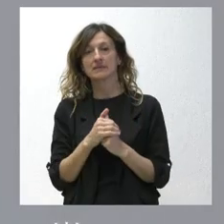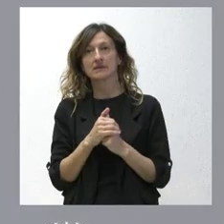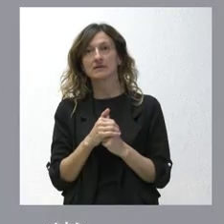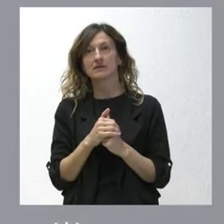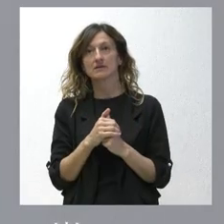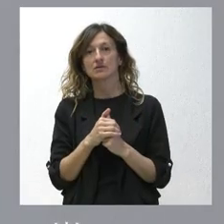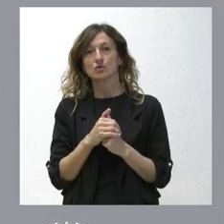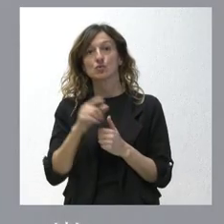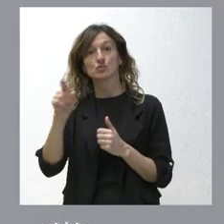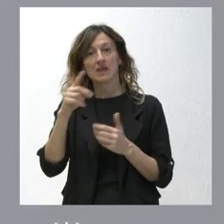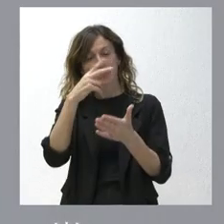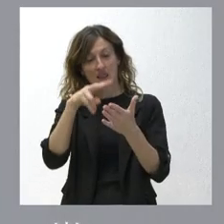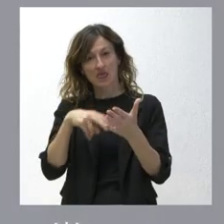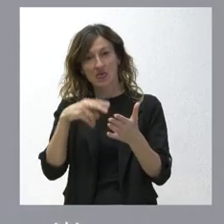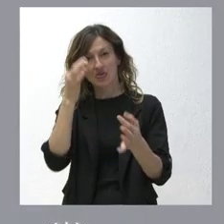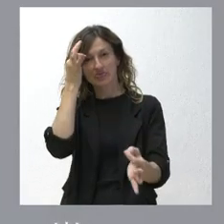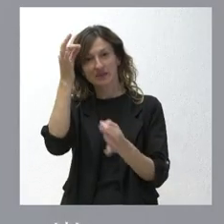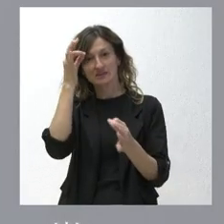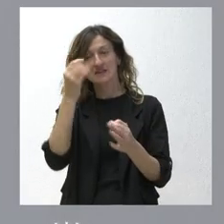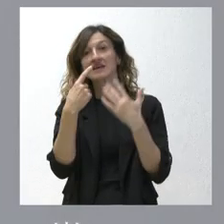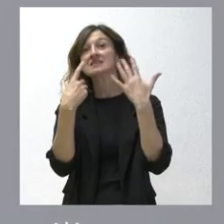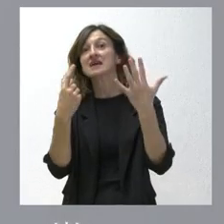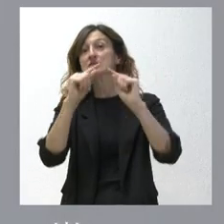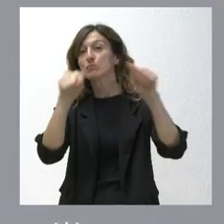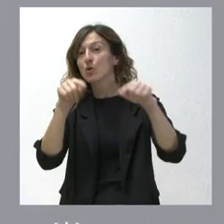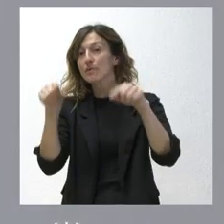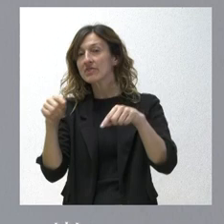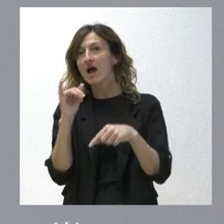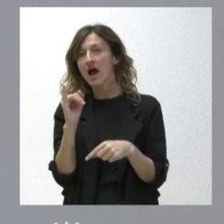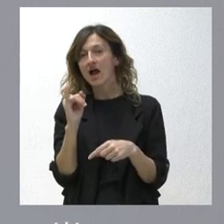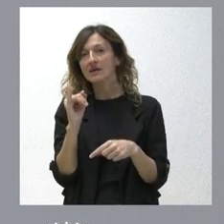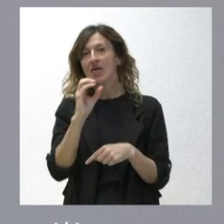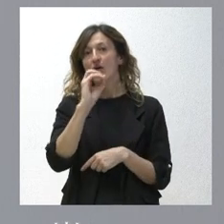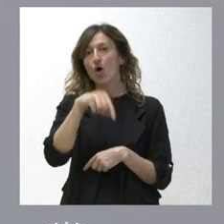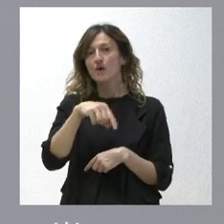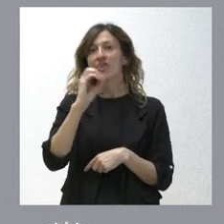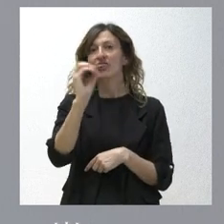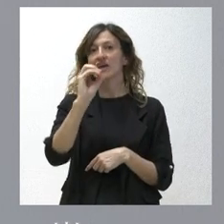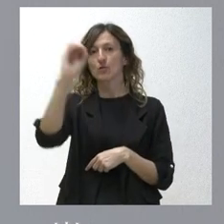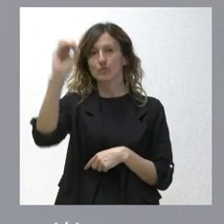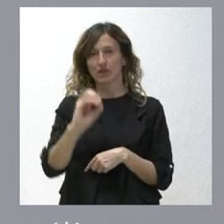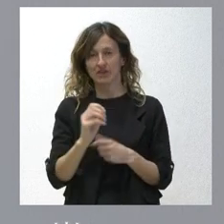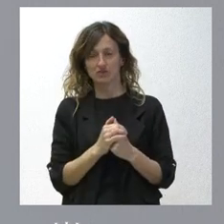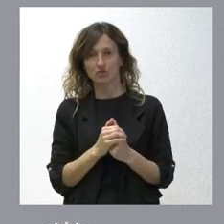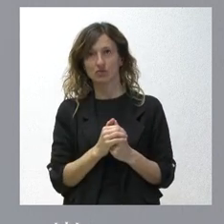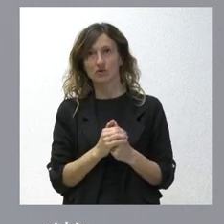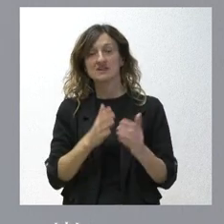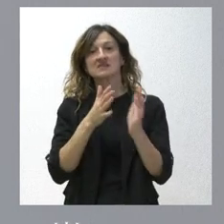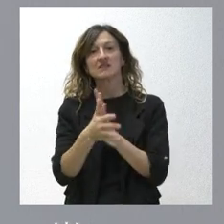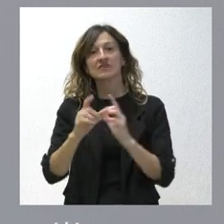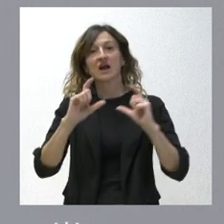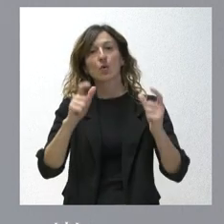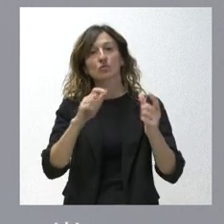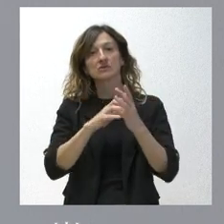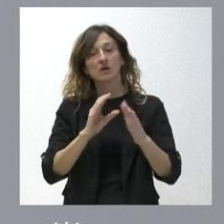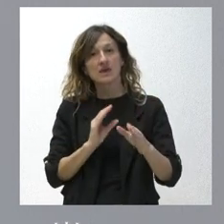el detalle, comprobará que hay seis provincias a las que corresponde hoy el 0%. Eso no significa que allí la Junta no invierta,